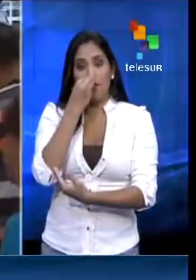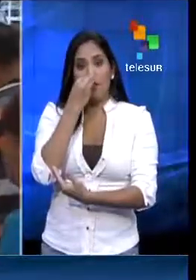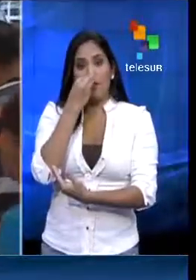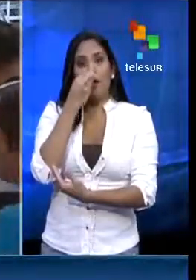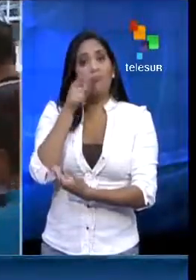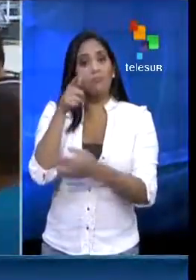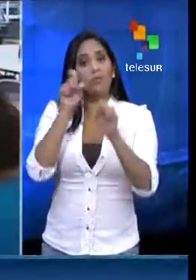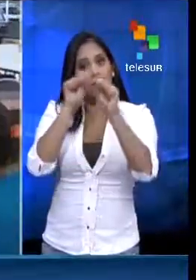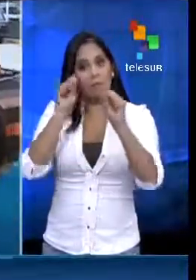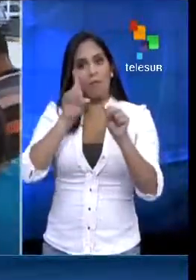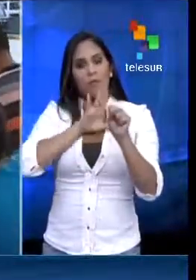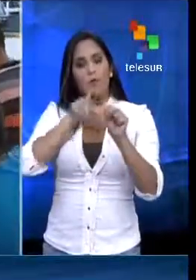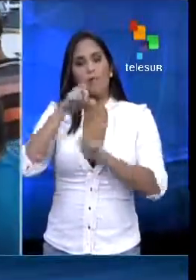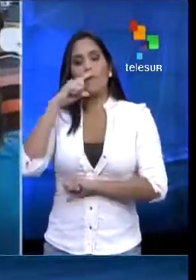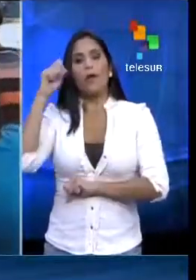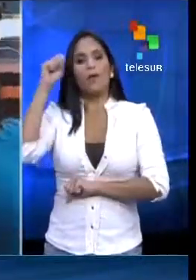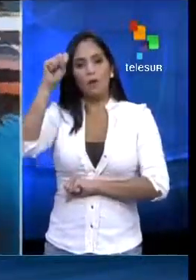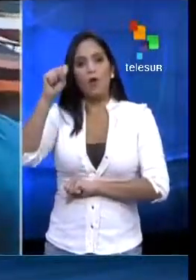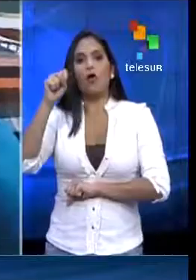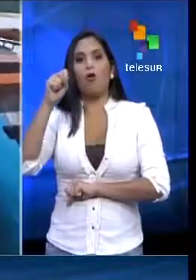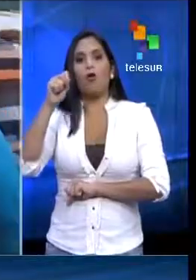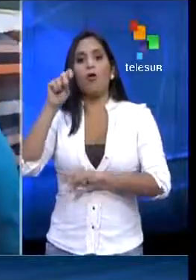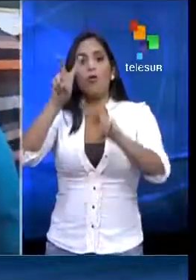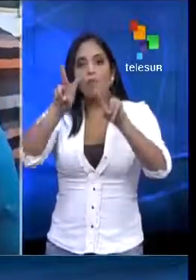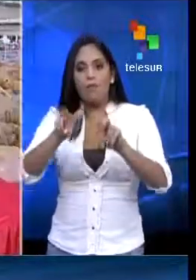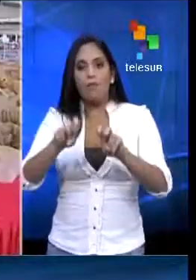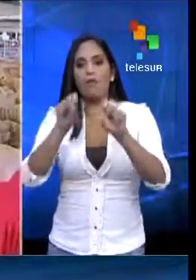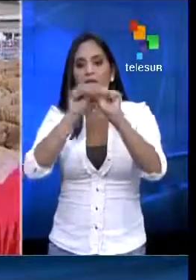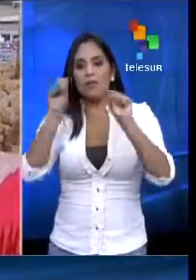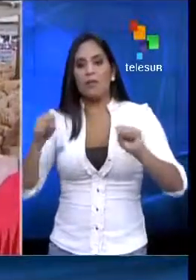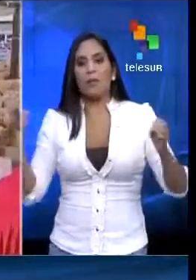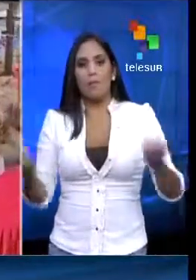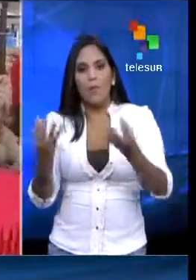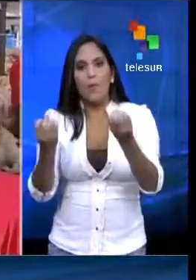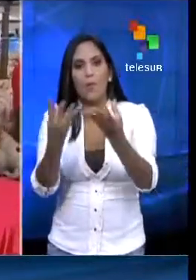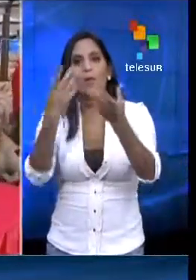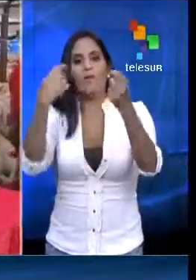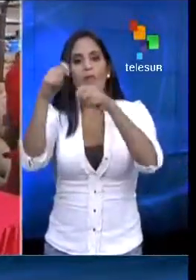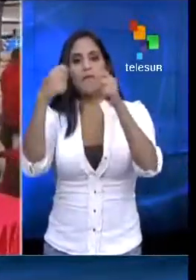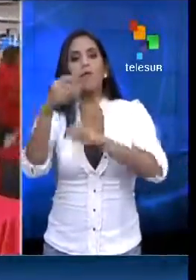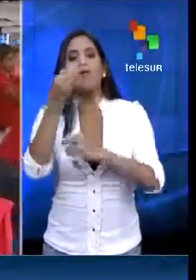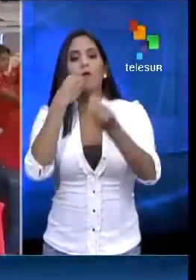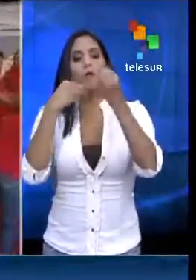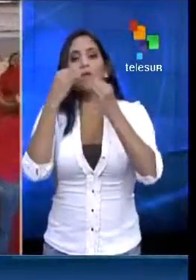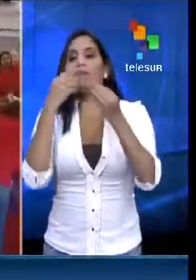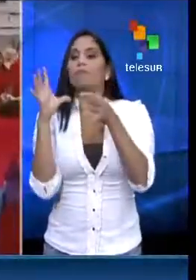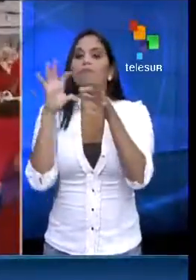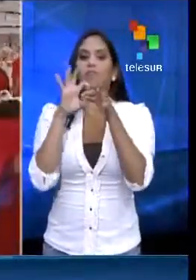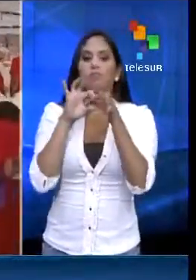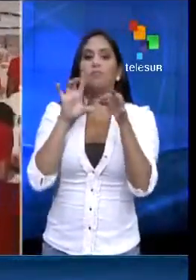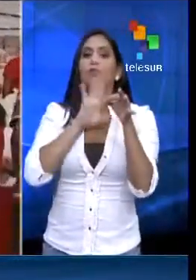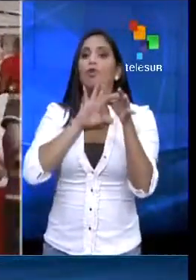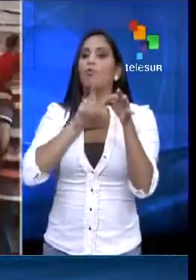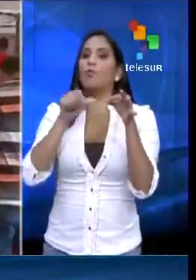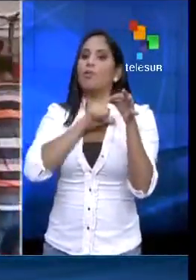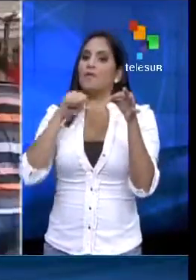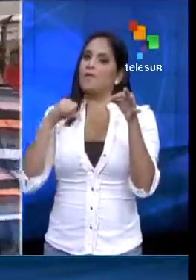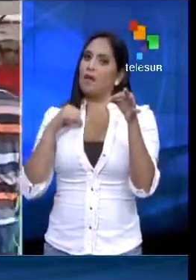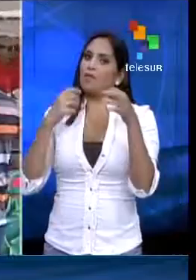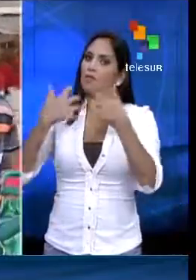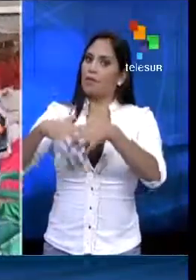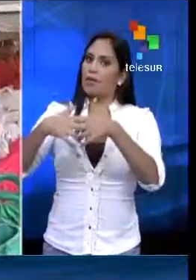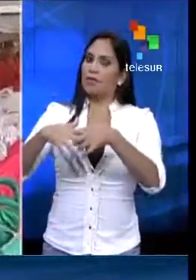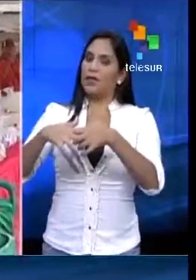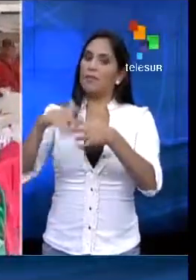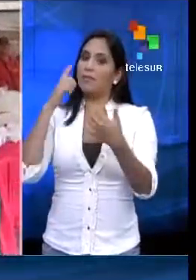Nicolás Maduro anunció la creación de una red de distribución y producción de alimentos en alianza con sectores productivos privados. Ángel Cedeño,